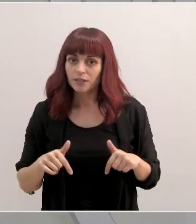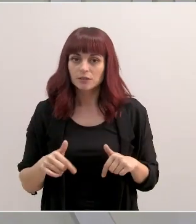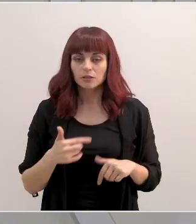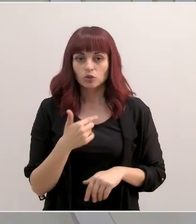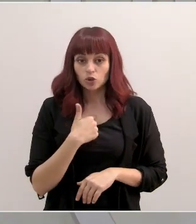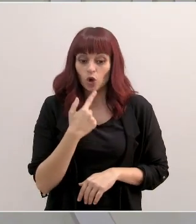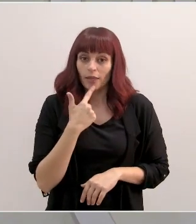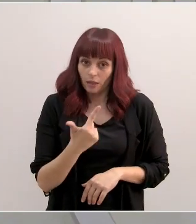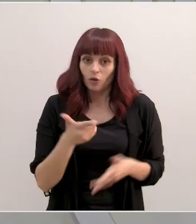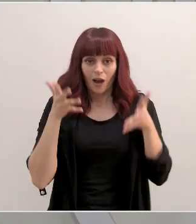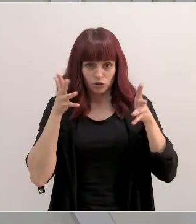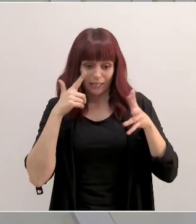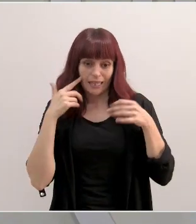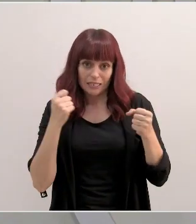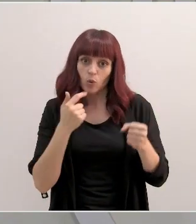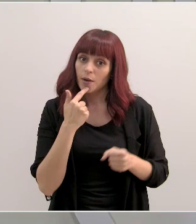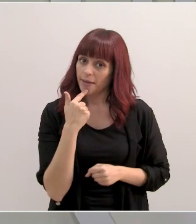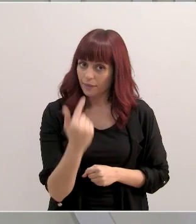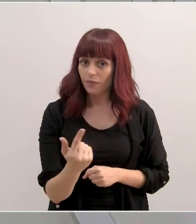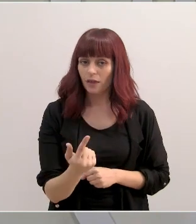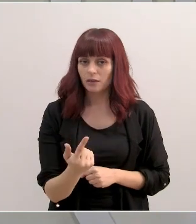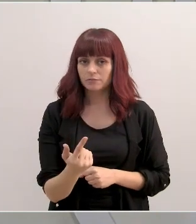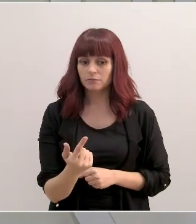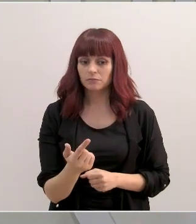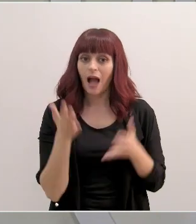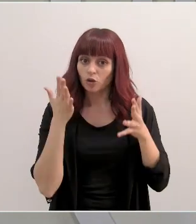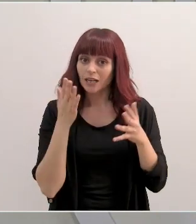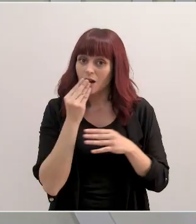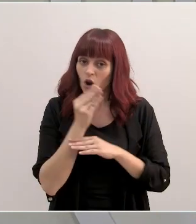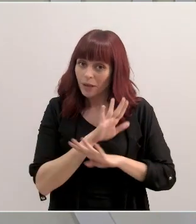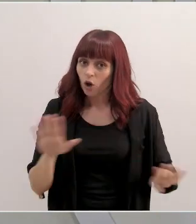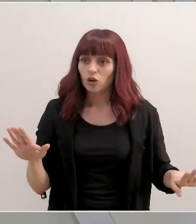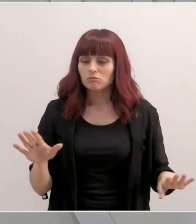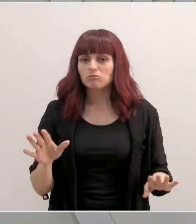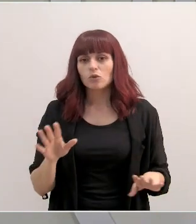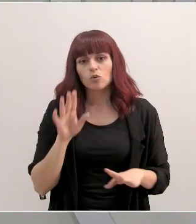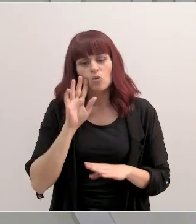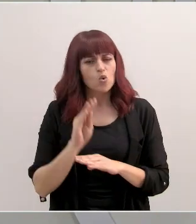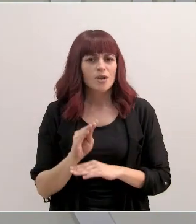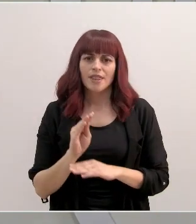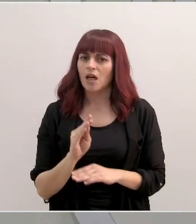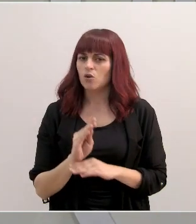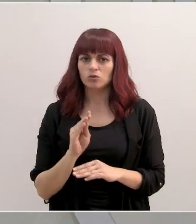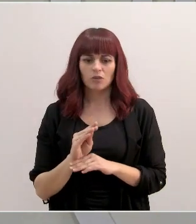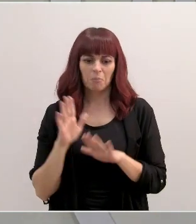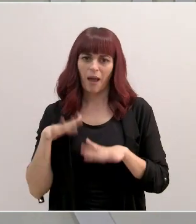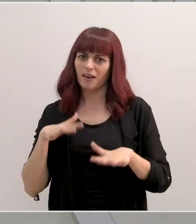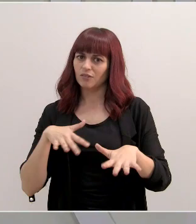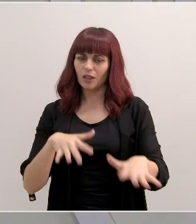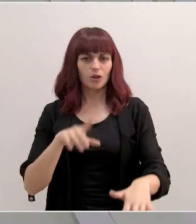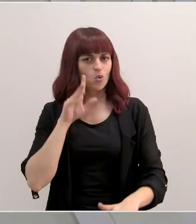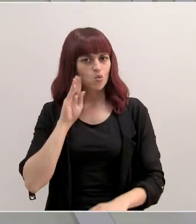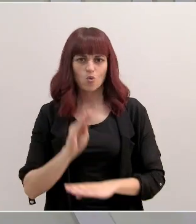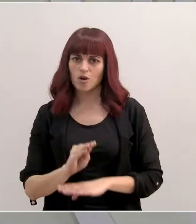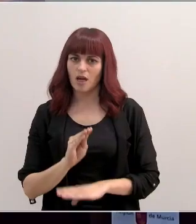digo y la Consejería de Salud les dice que lo aconsejable y lo prudente es que seamos muy cautelosos con este tipo de manifestaciones.